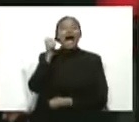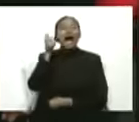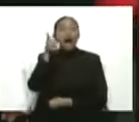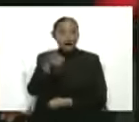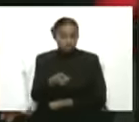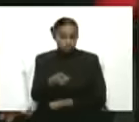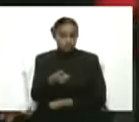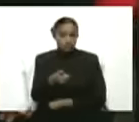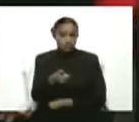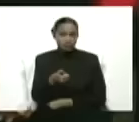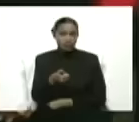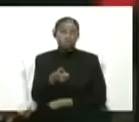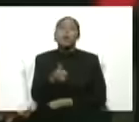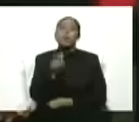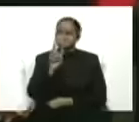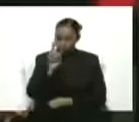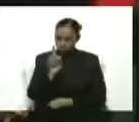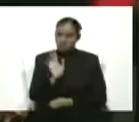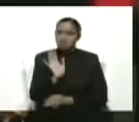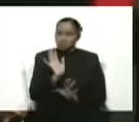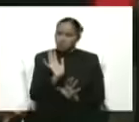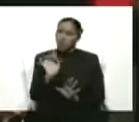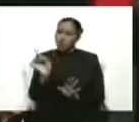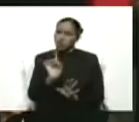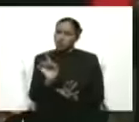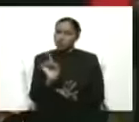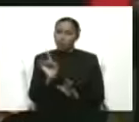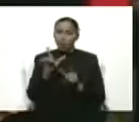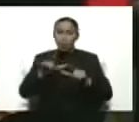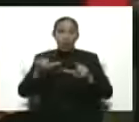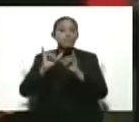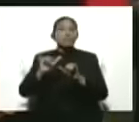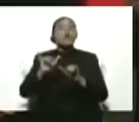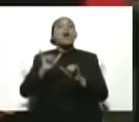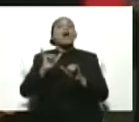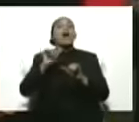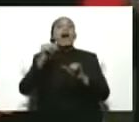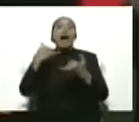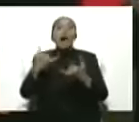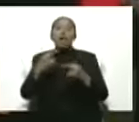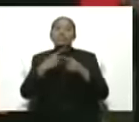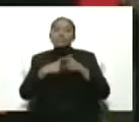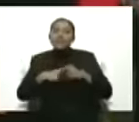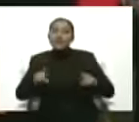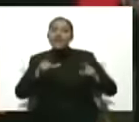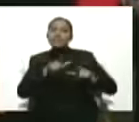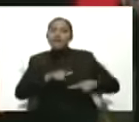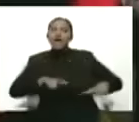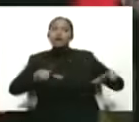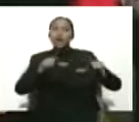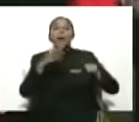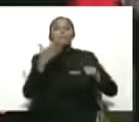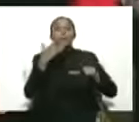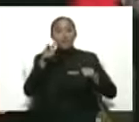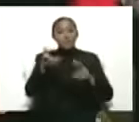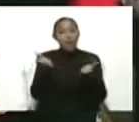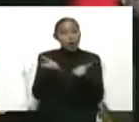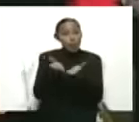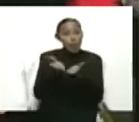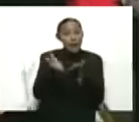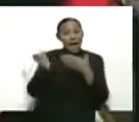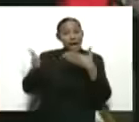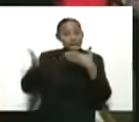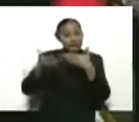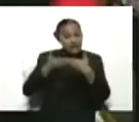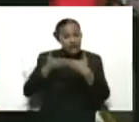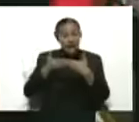a votar es también el centro de simulacro. Pero si no está ahí funcionando,